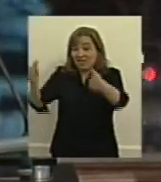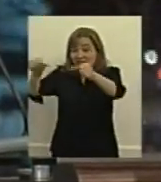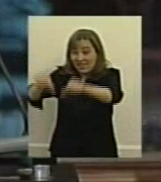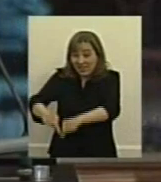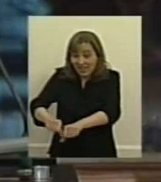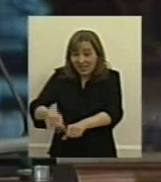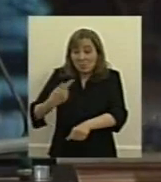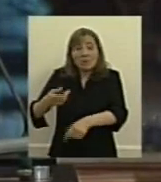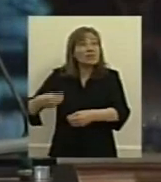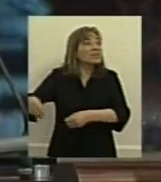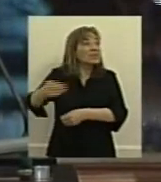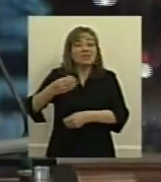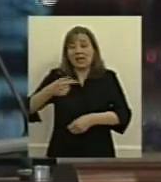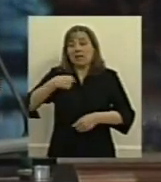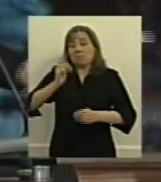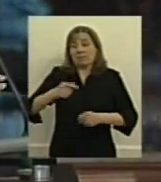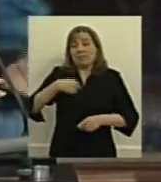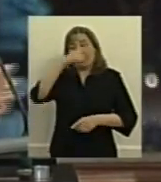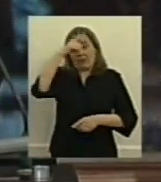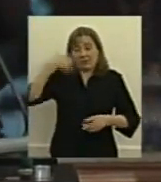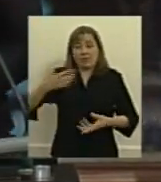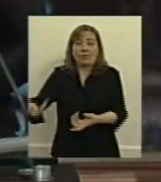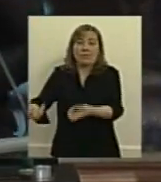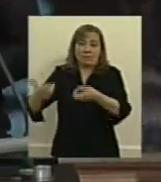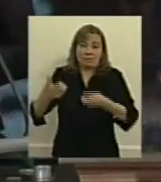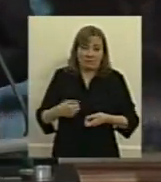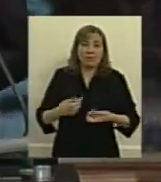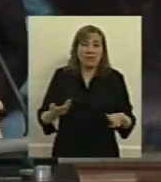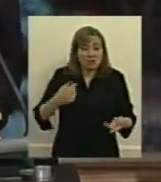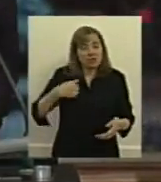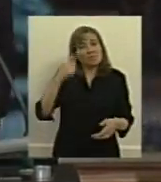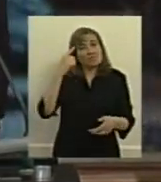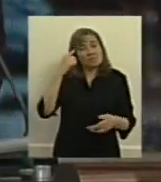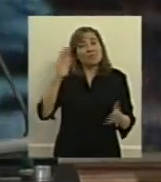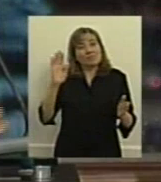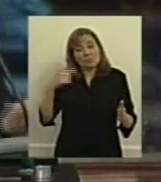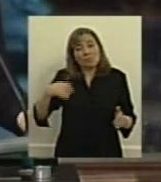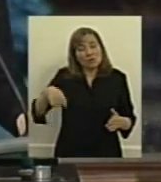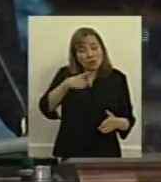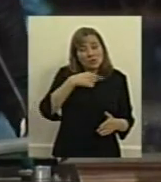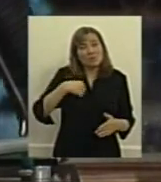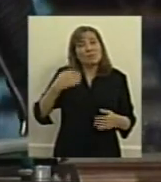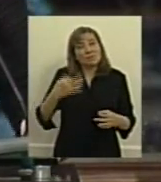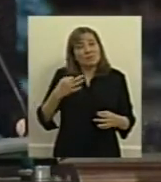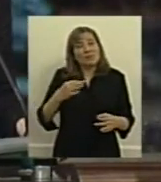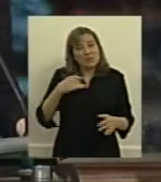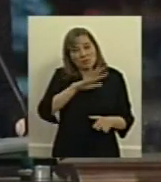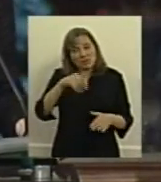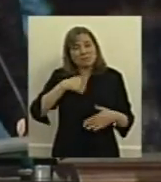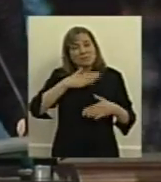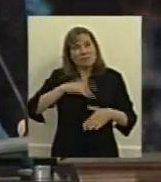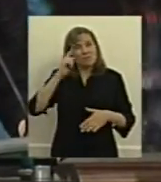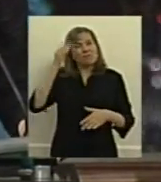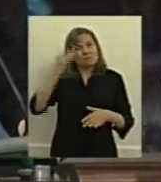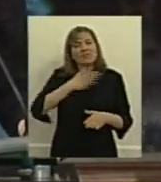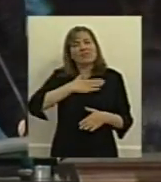empresas y quienes hoy toman sus servicios tienen que ir a otros así que yo creo que debemos todos ser lo más racionales